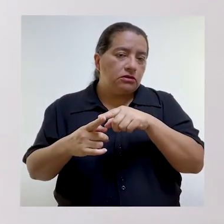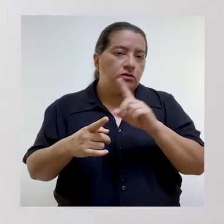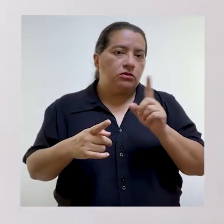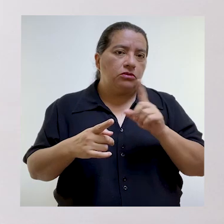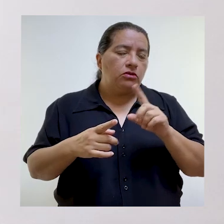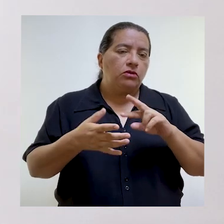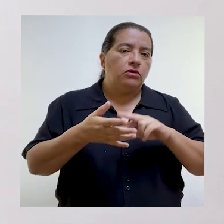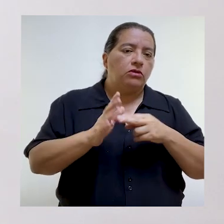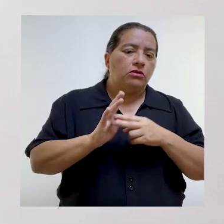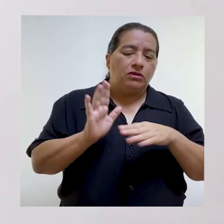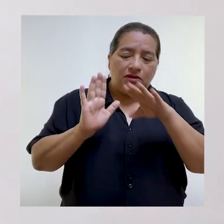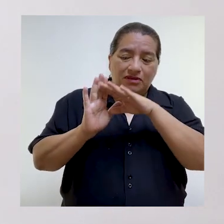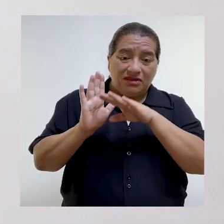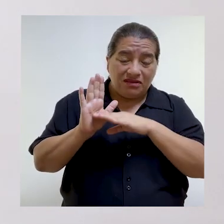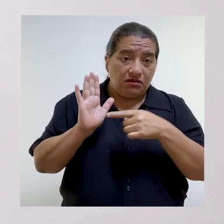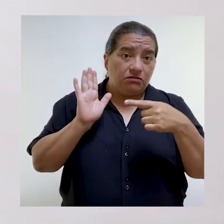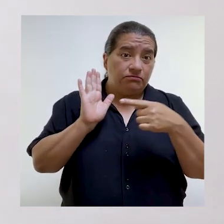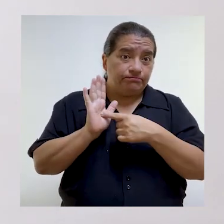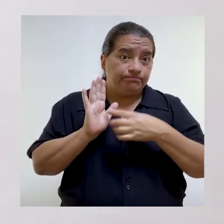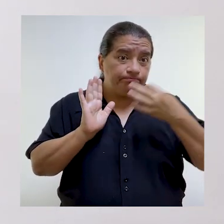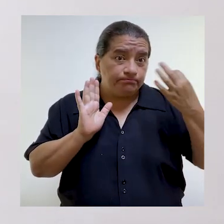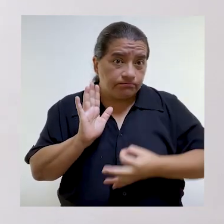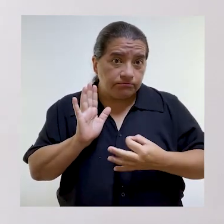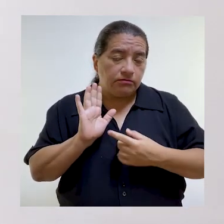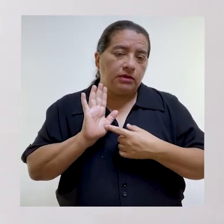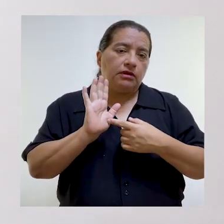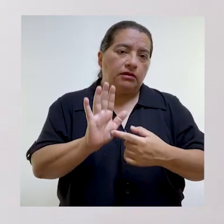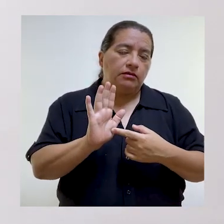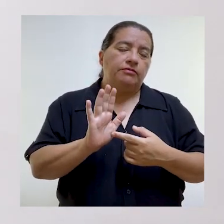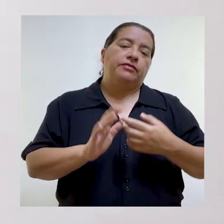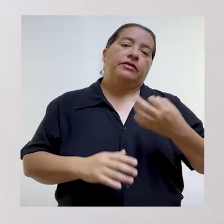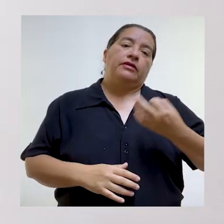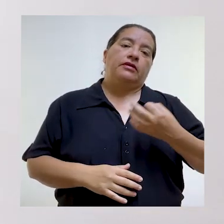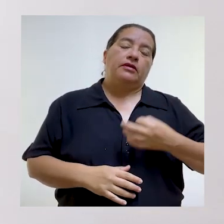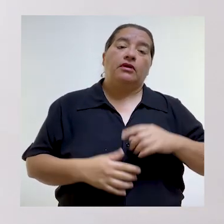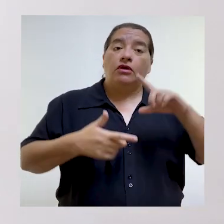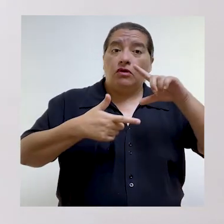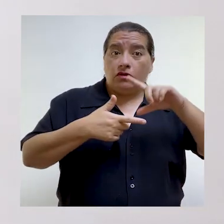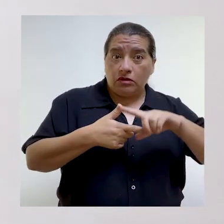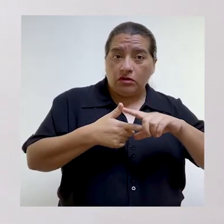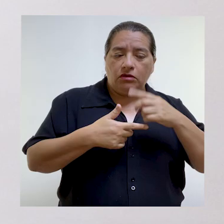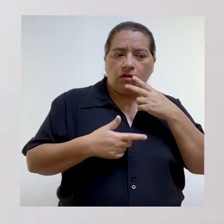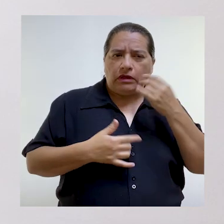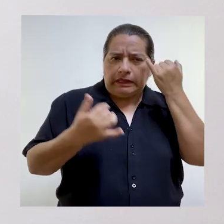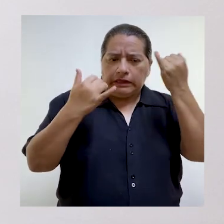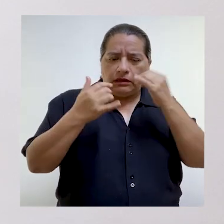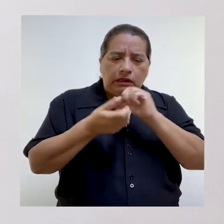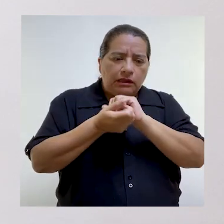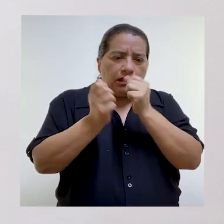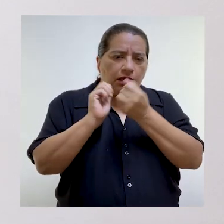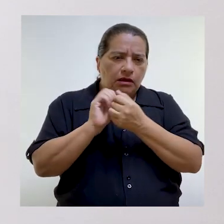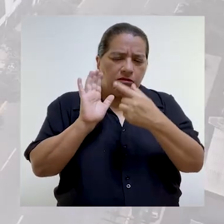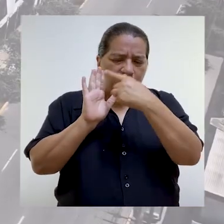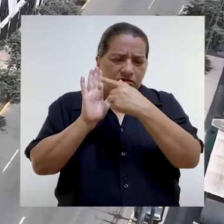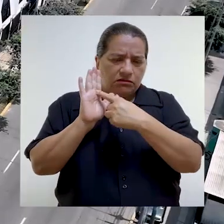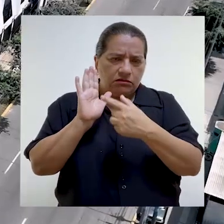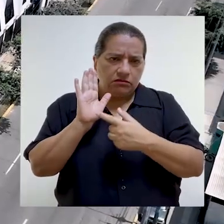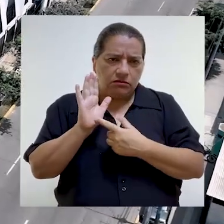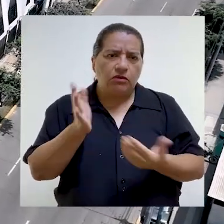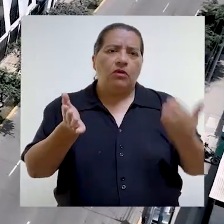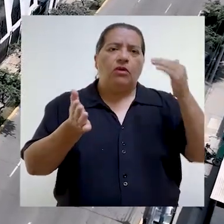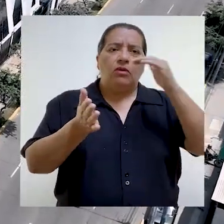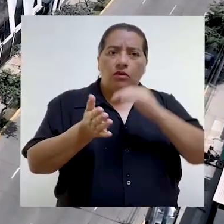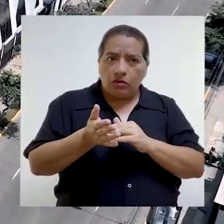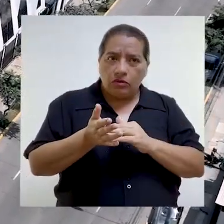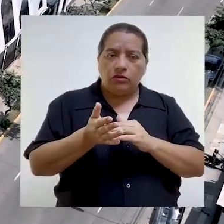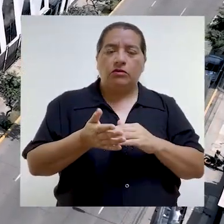solo se les había autorizado a gastar y no pesaba una disposición expresa para concretarlo. Frente a esta realidad, desde la Contraloría General se propuso la